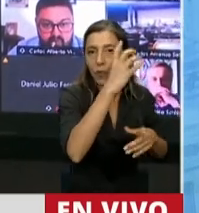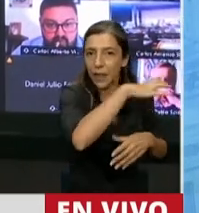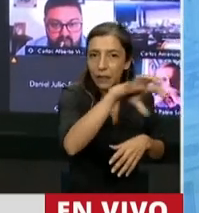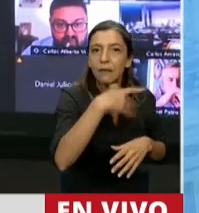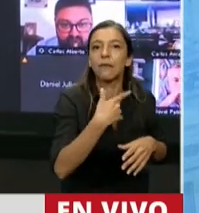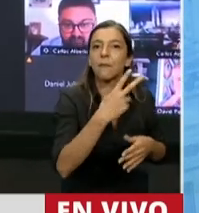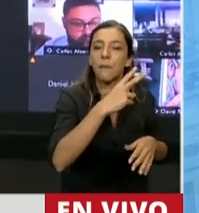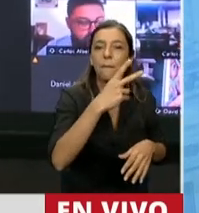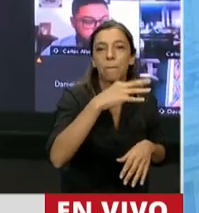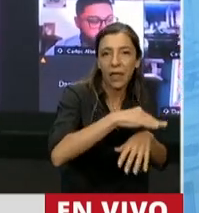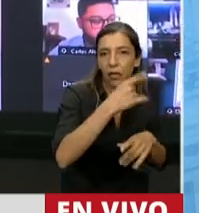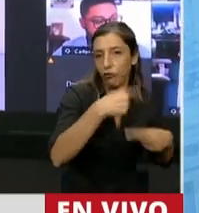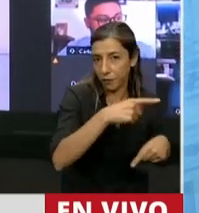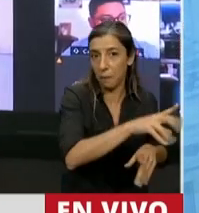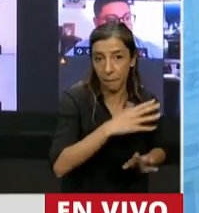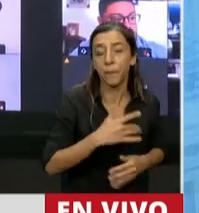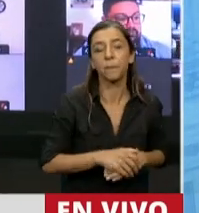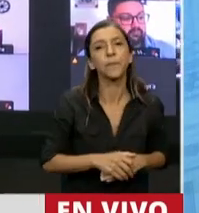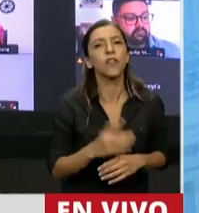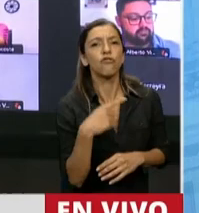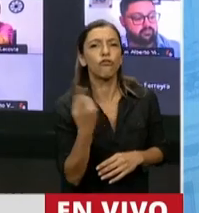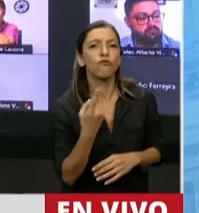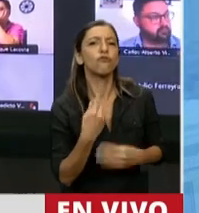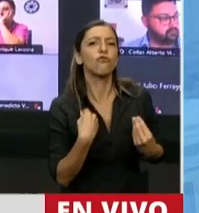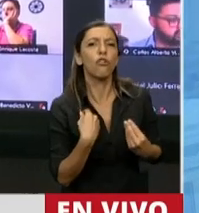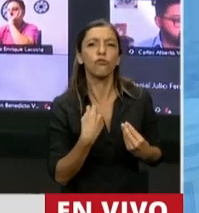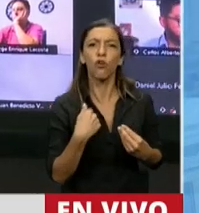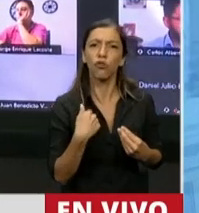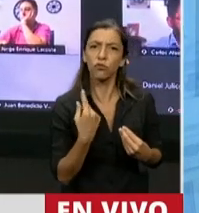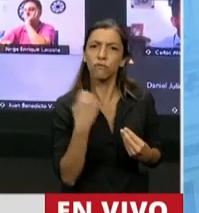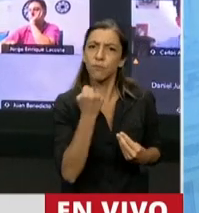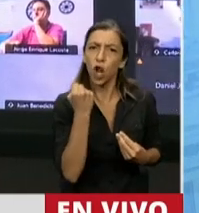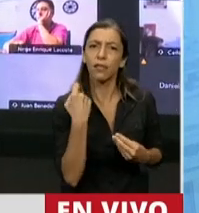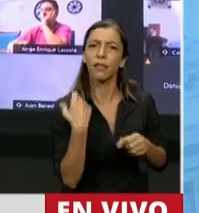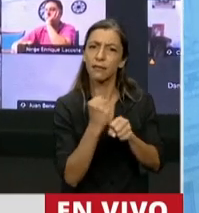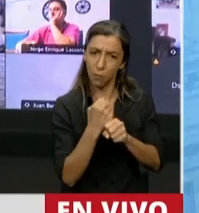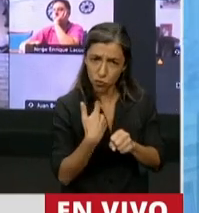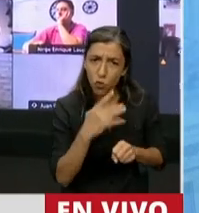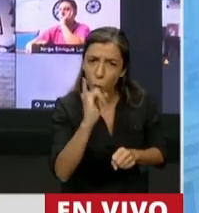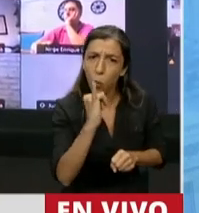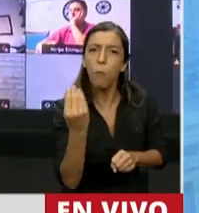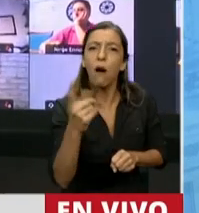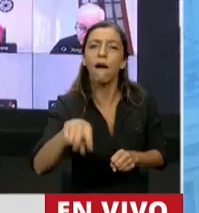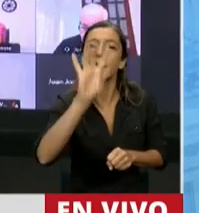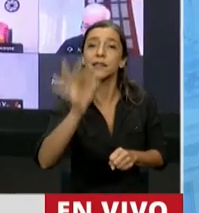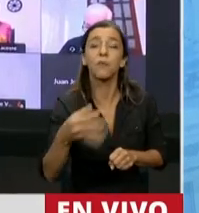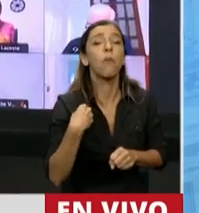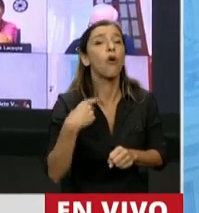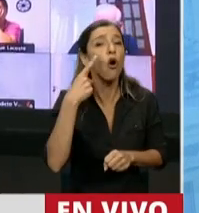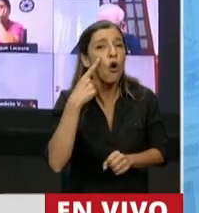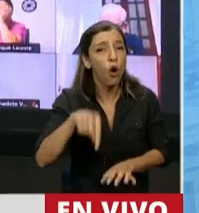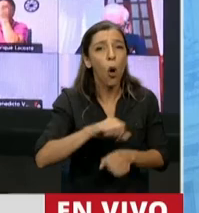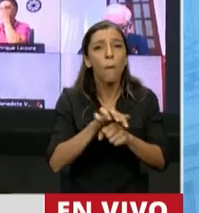¿Por qué? Pensarán. Porque el trabajo que realizan las iglesias evangélicas no es solo en esta pandemia. Lo vienen haciendo hace